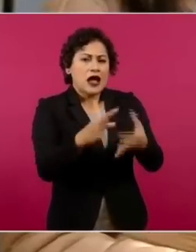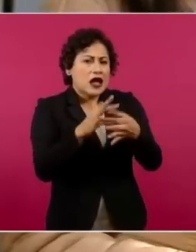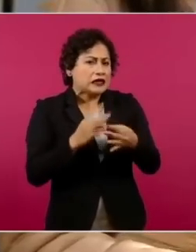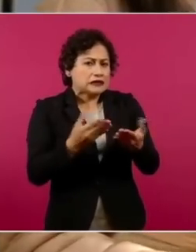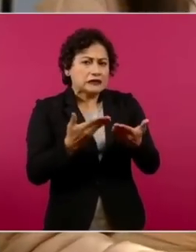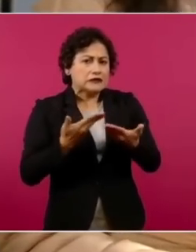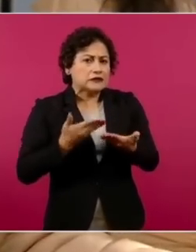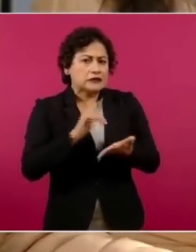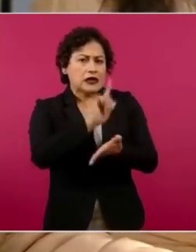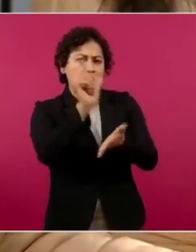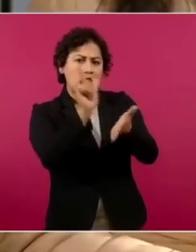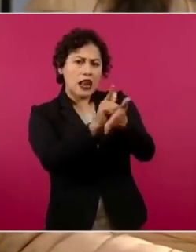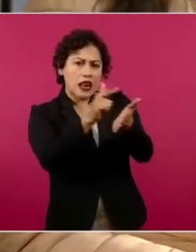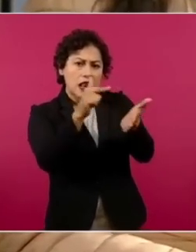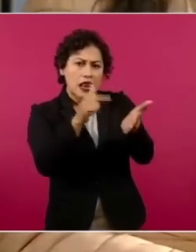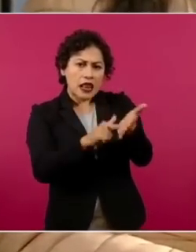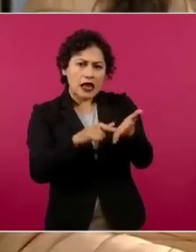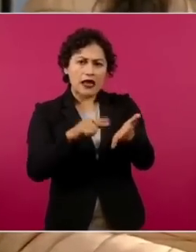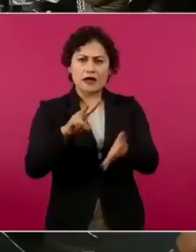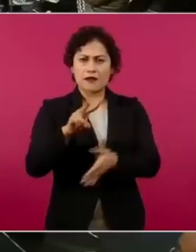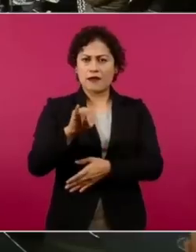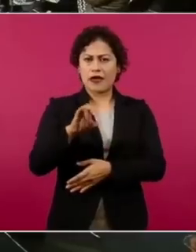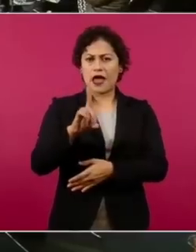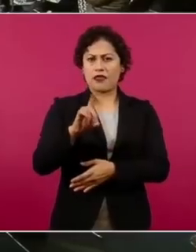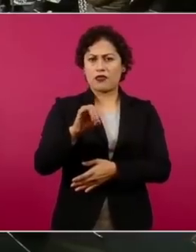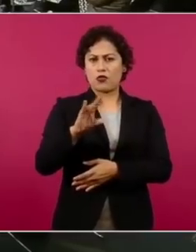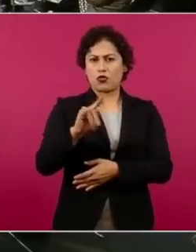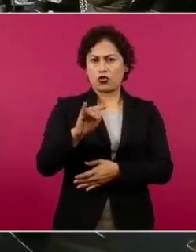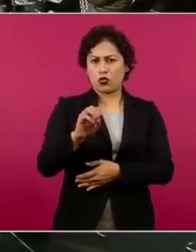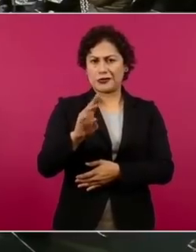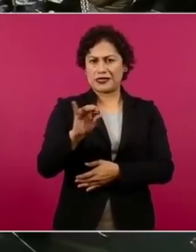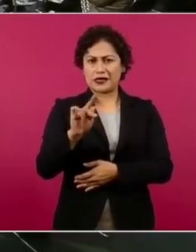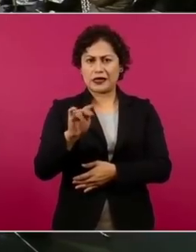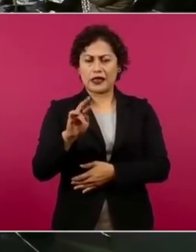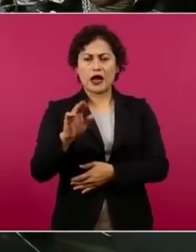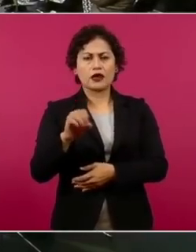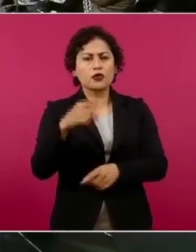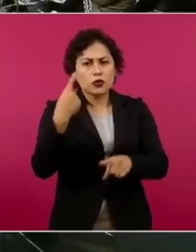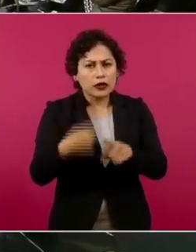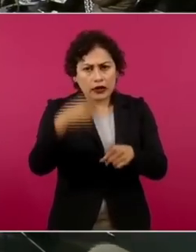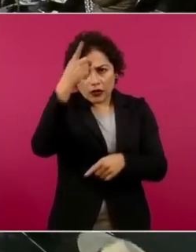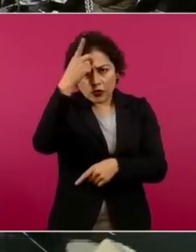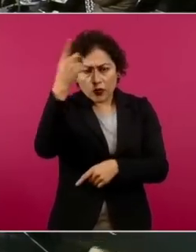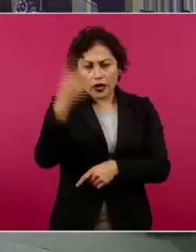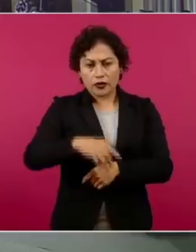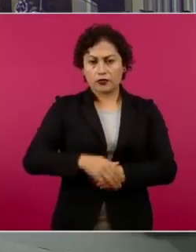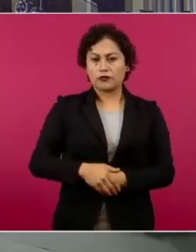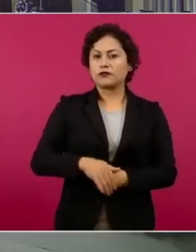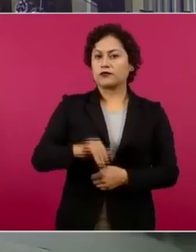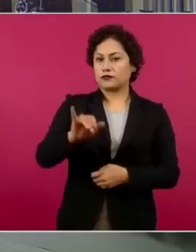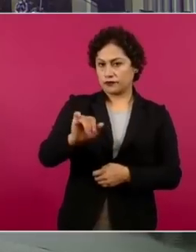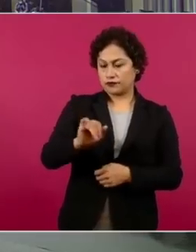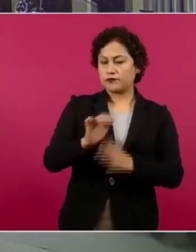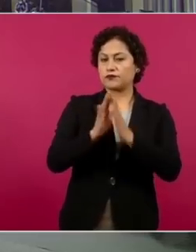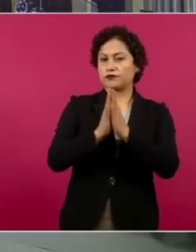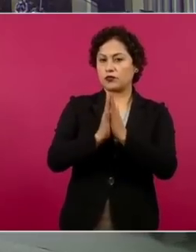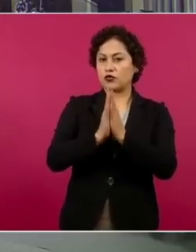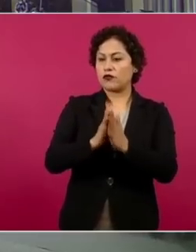el viaducto bicentenario. Que haya de parte de Comunicaciones